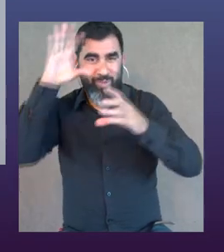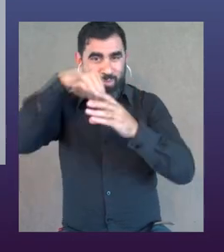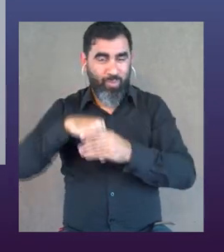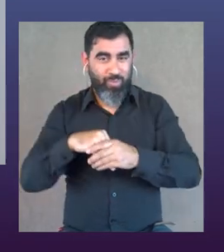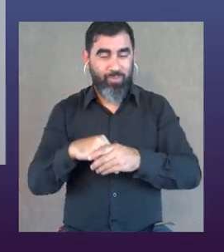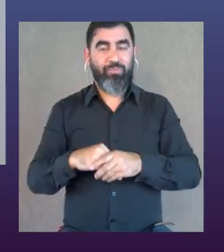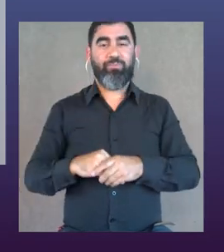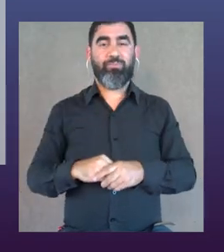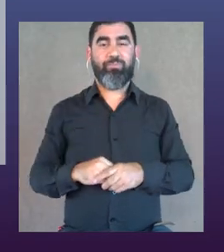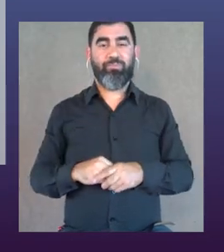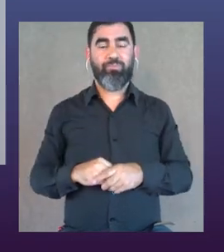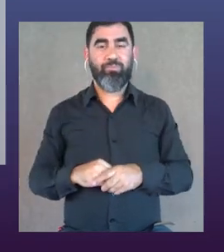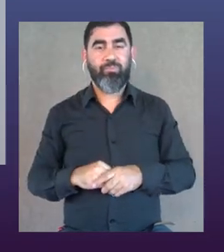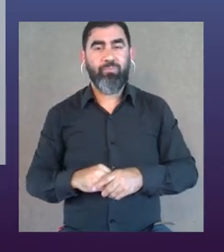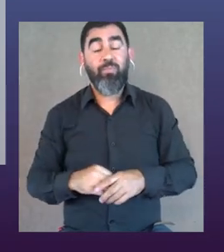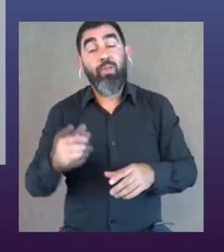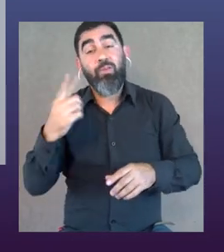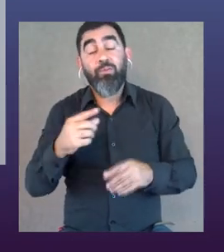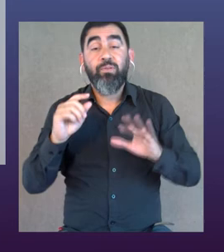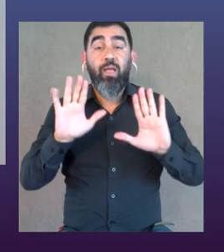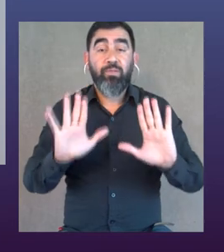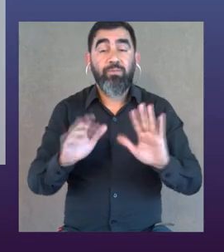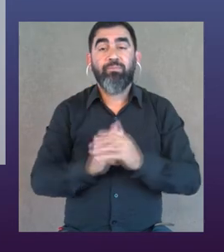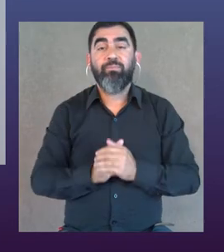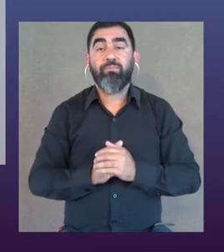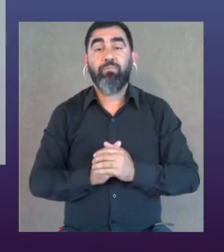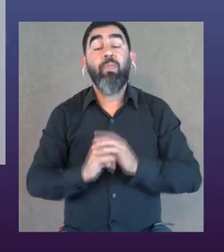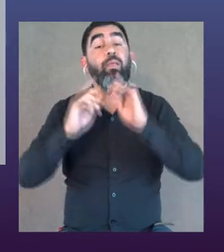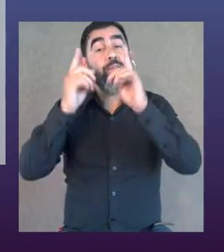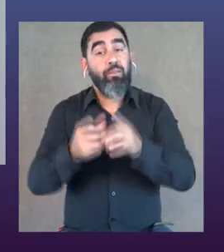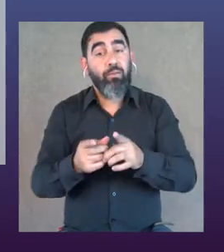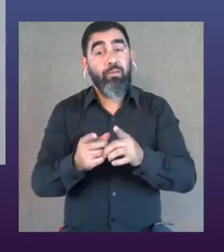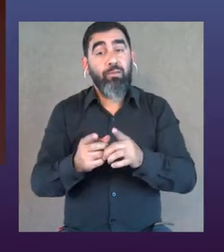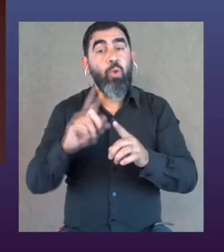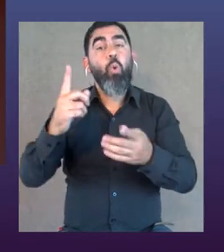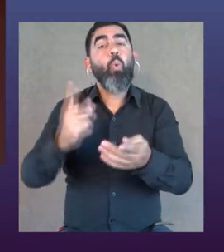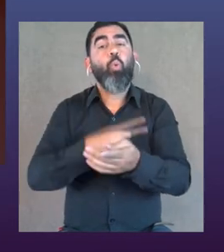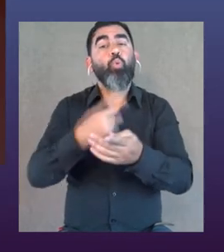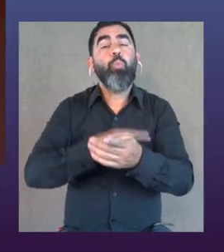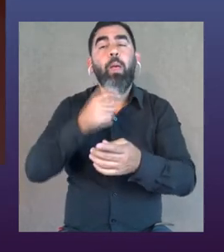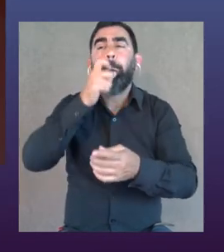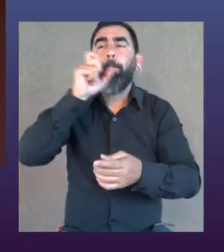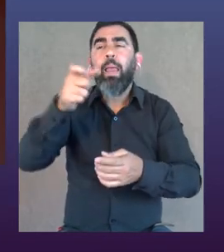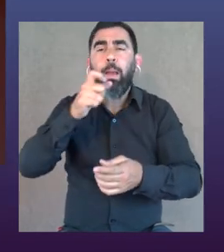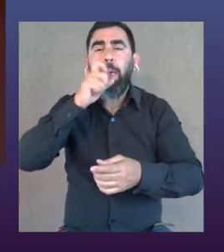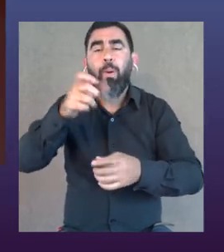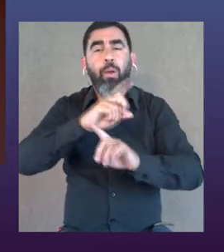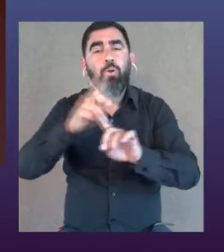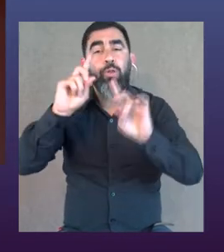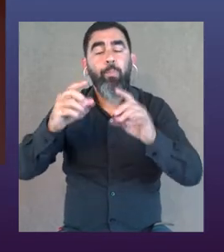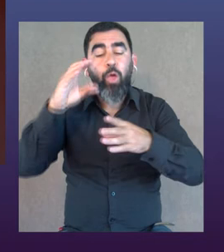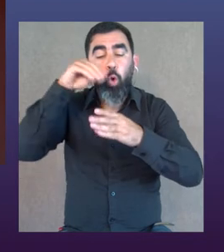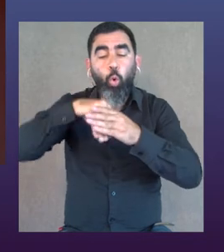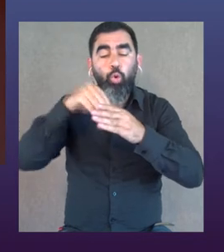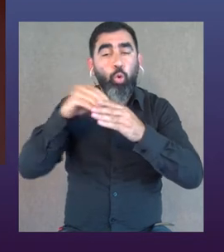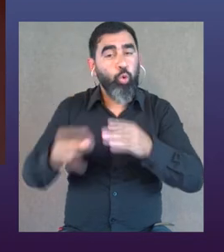temática, y cosas así. Entonces, bueno, nada, es... También, no acostumbrarnos a las palabras,